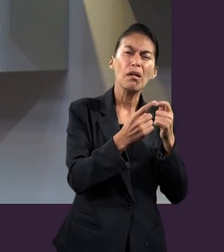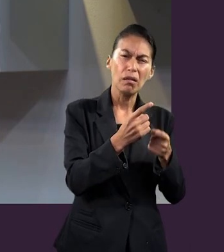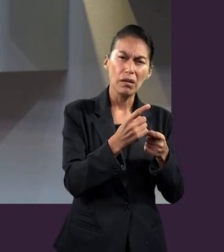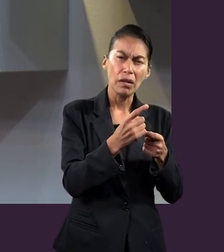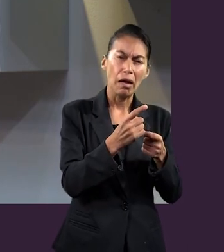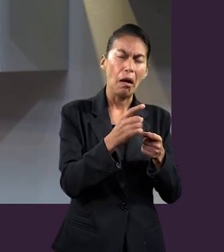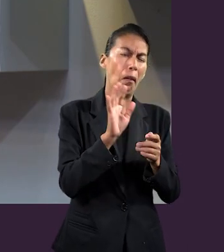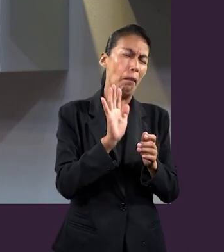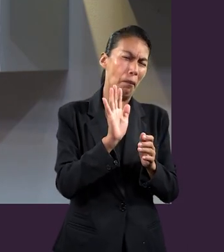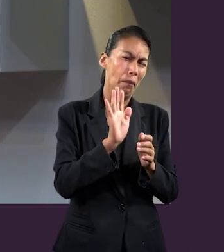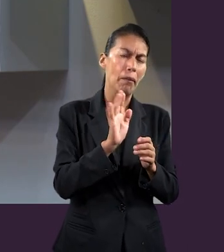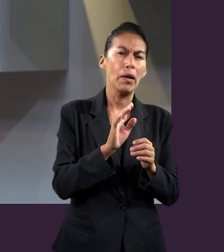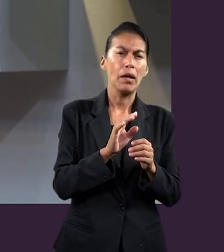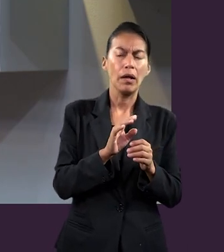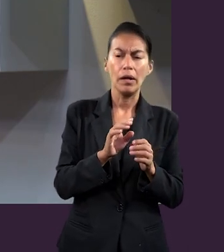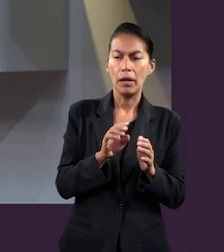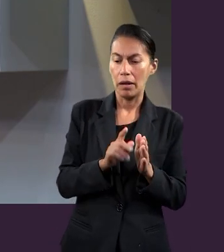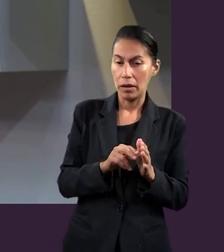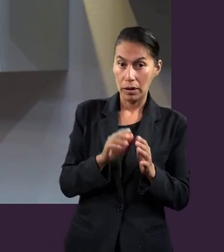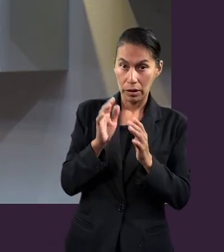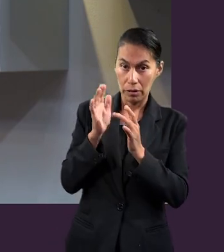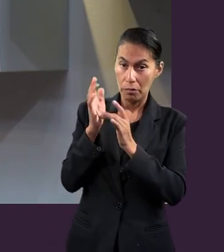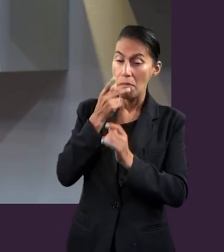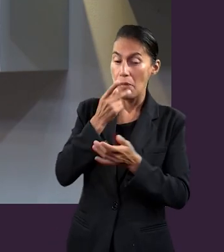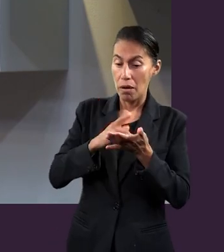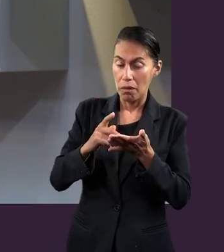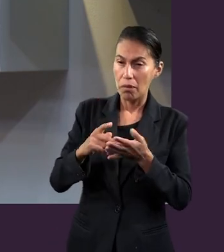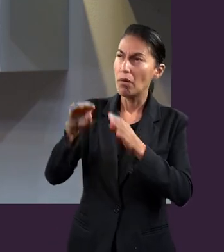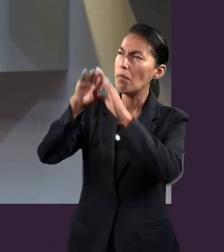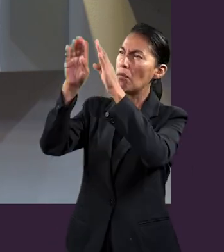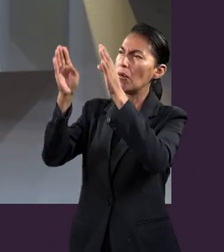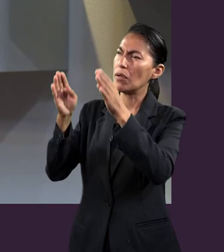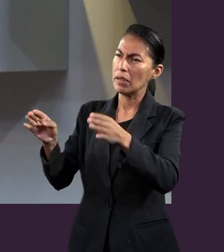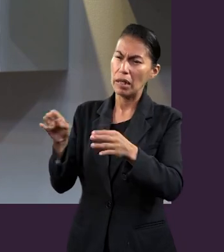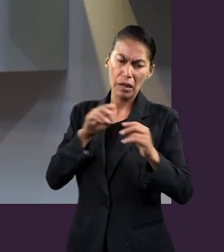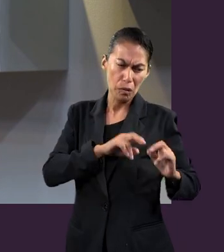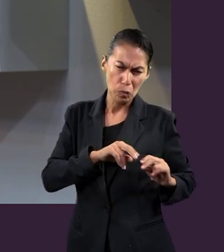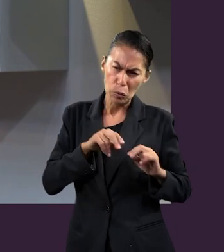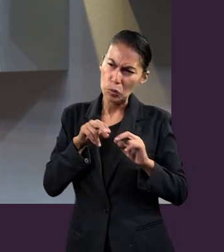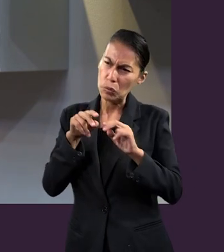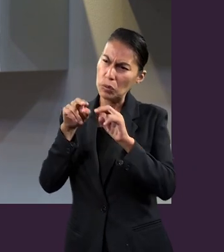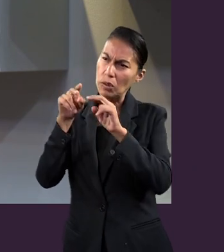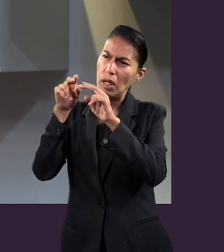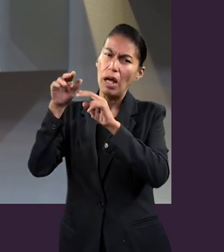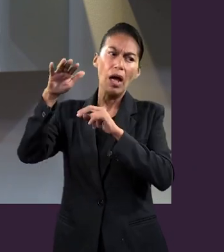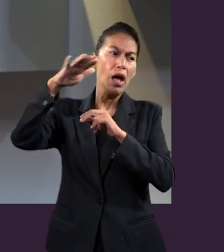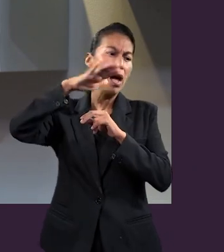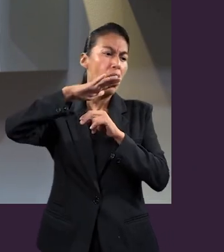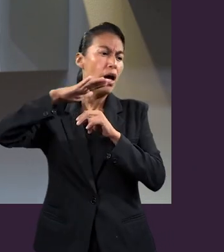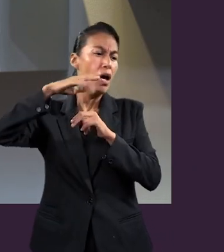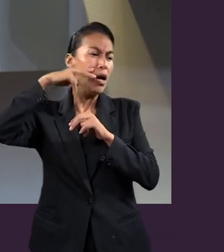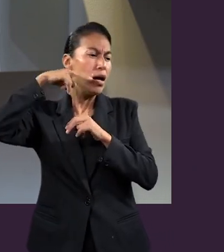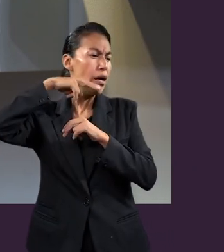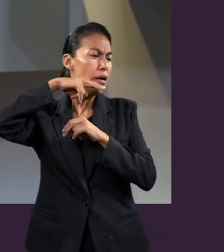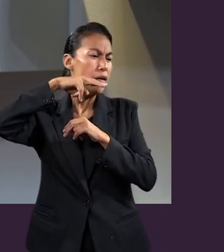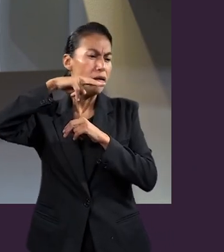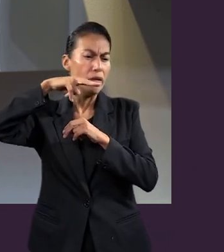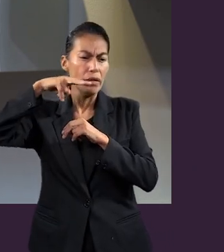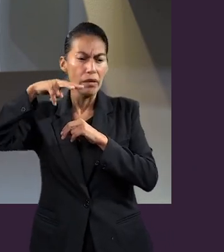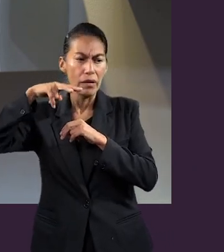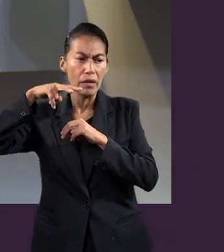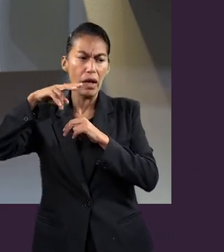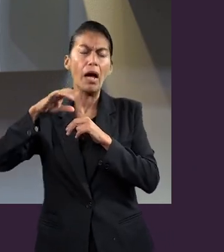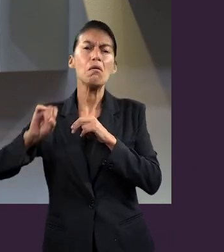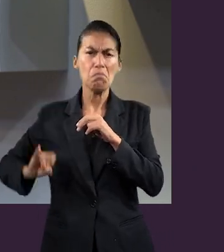nos llevara en un ascenso rápido a la cima de una montaña, y desde allá vemos en el capítulo 1